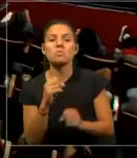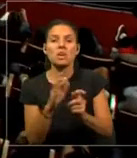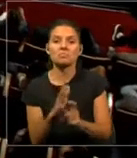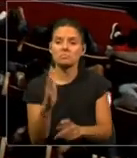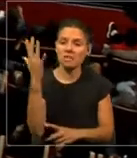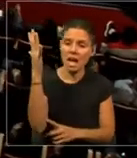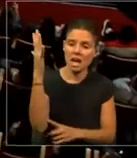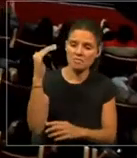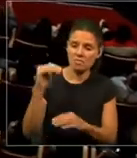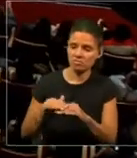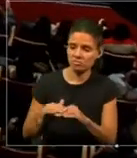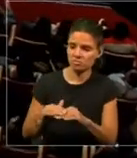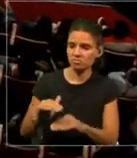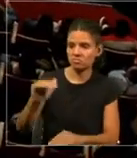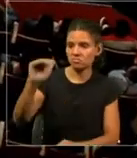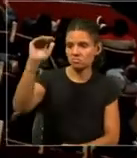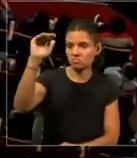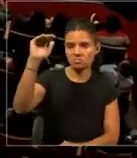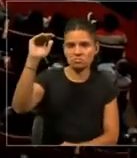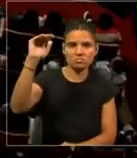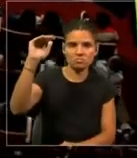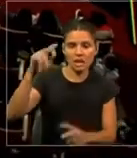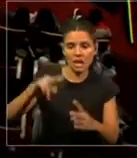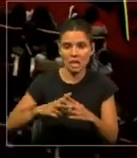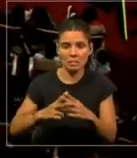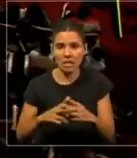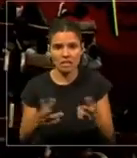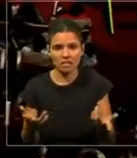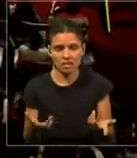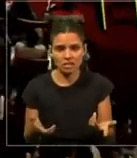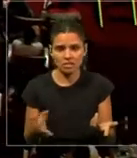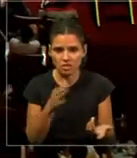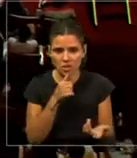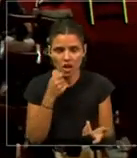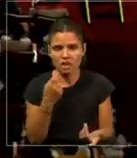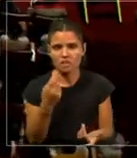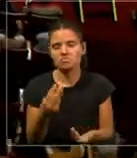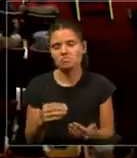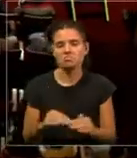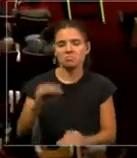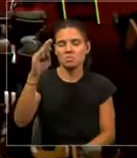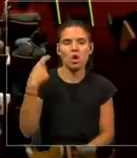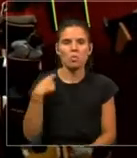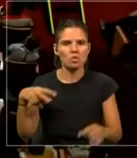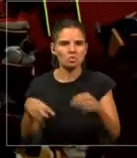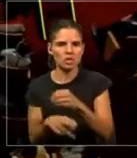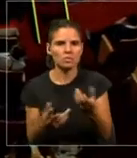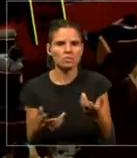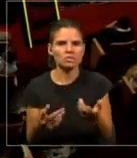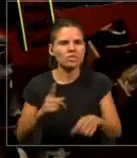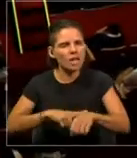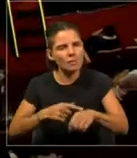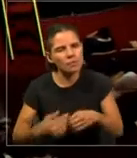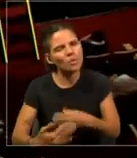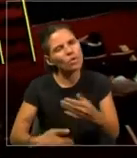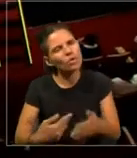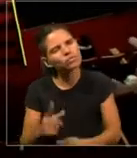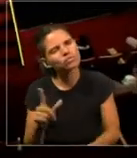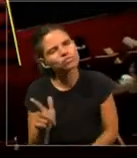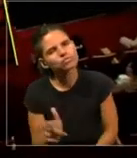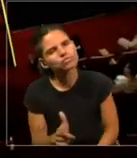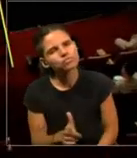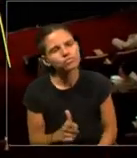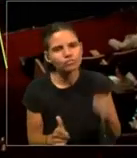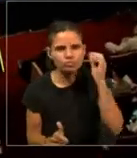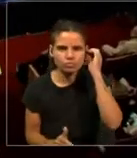centímetros, no hay ninguna herramienta, lo tenemos que cortar. ¿Cuánto tiempo nos llevaría? ¿O cuánto tiempo tendríamos que